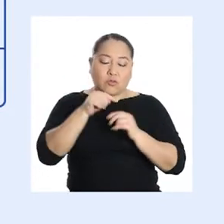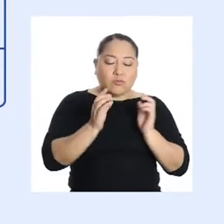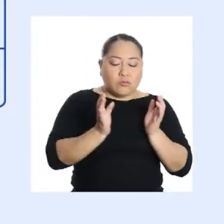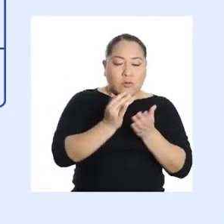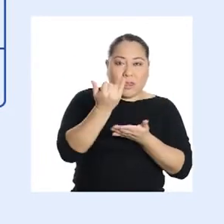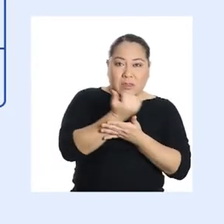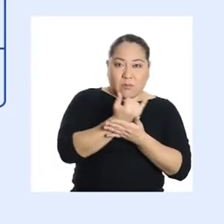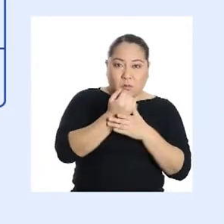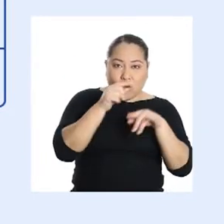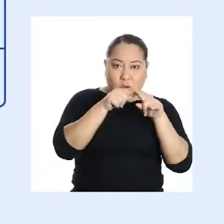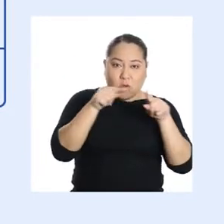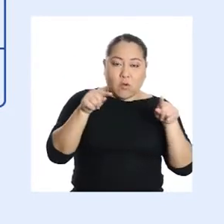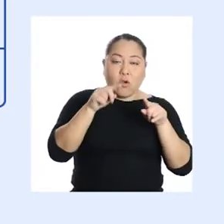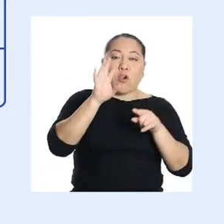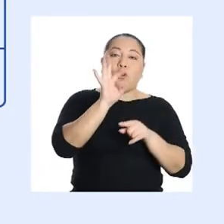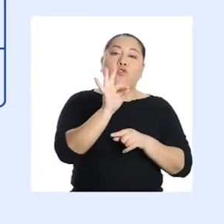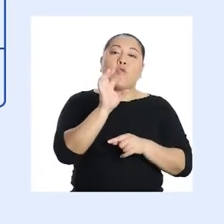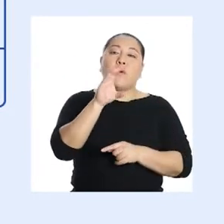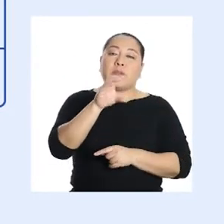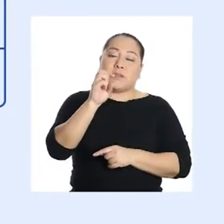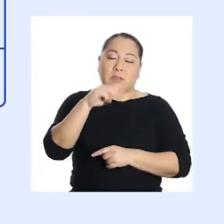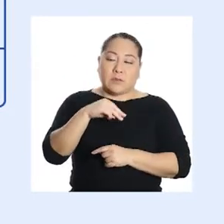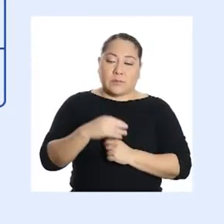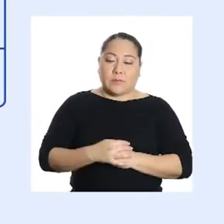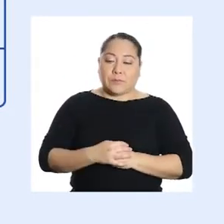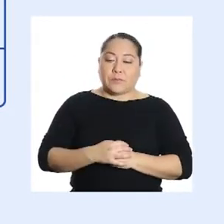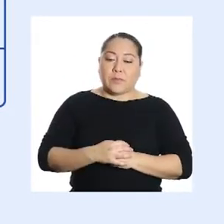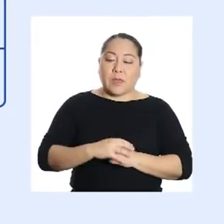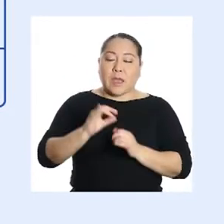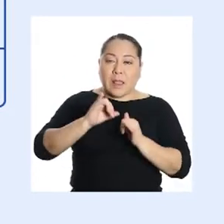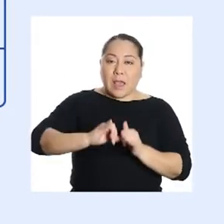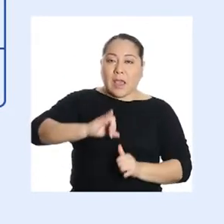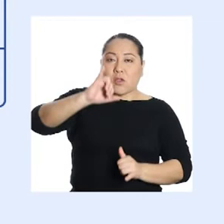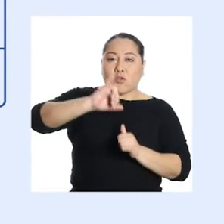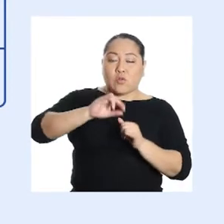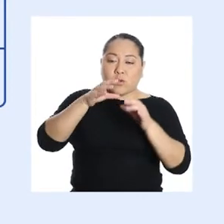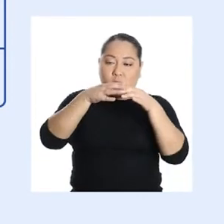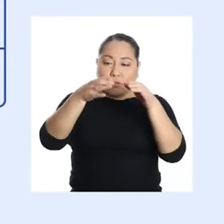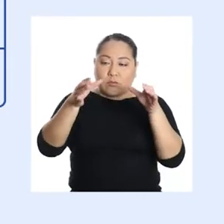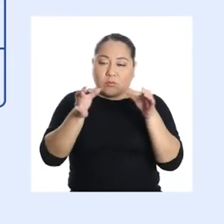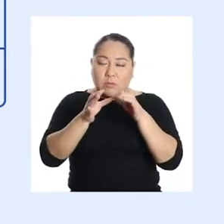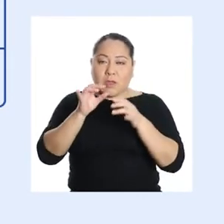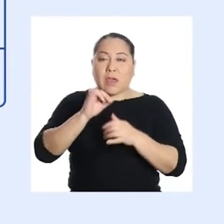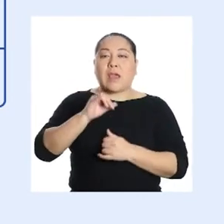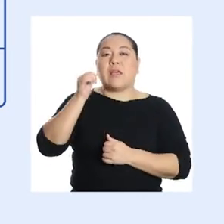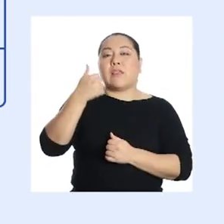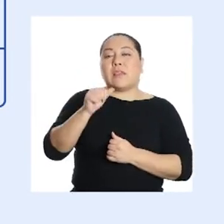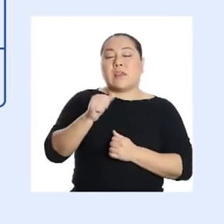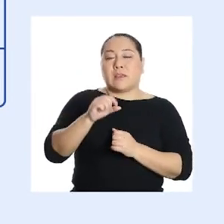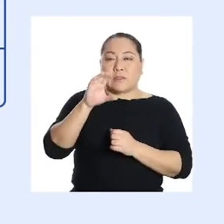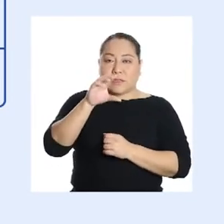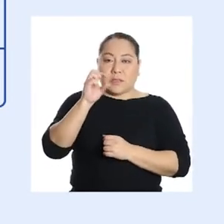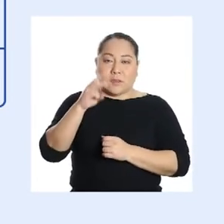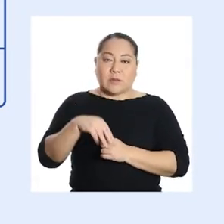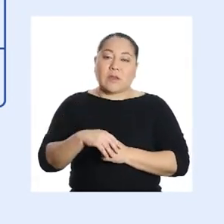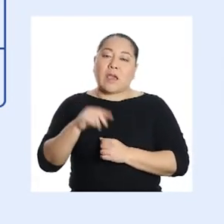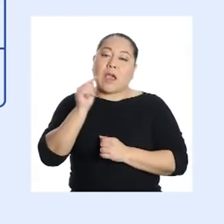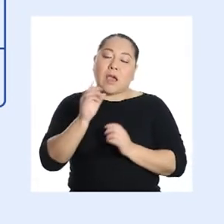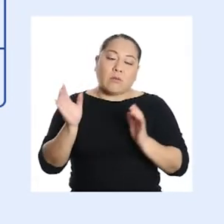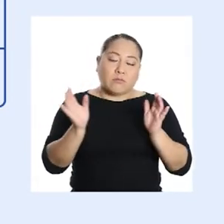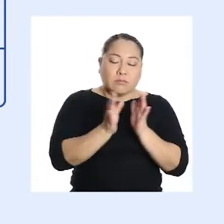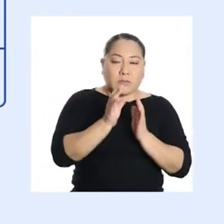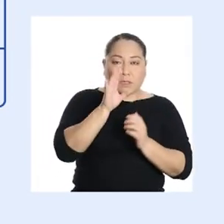centímetros, la medida a escala será 9 centímetros. La altura de la abertura mide 10 centímetros.